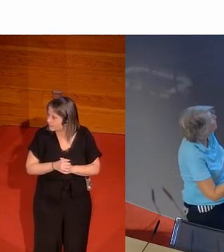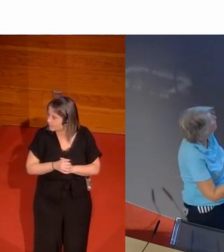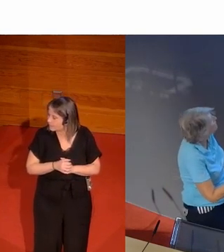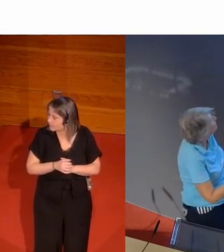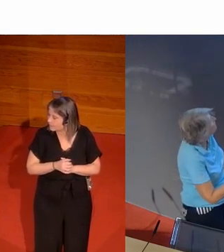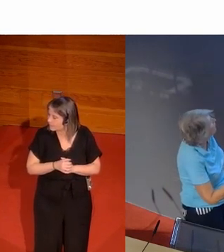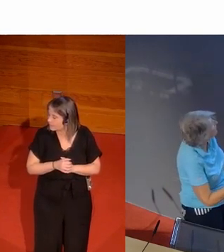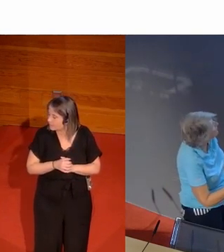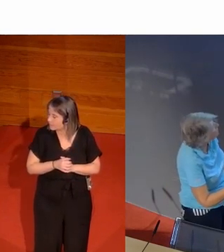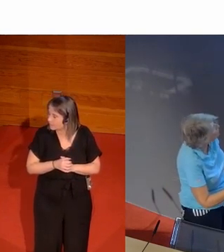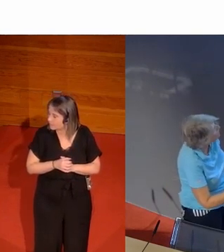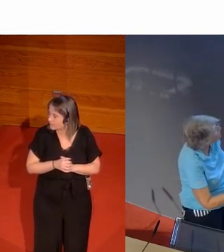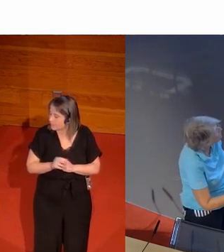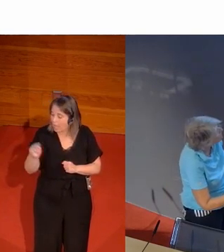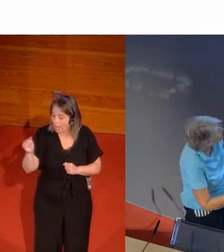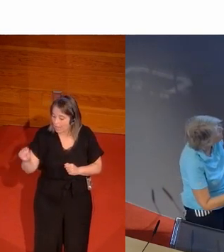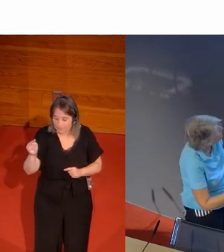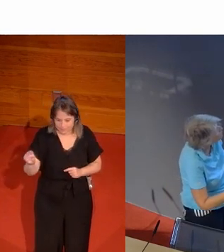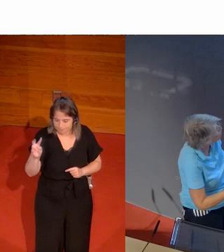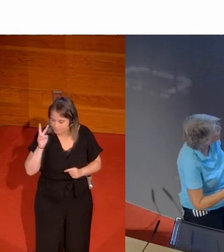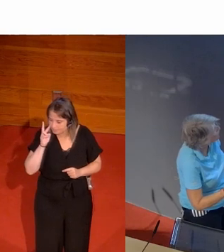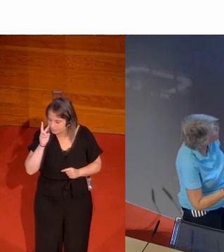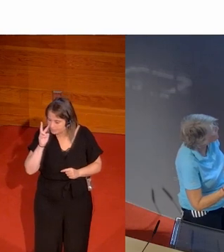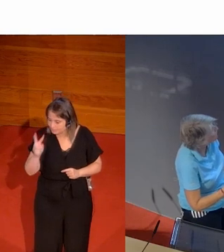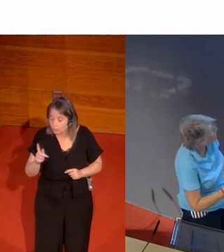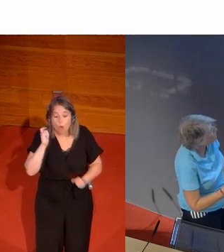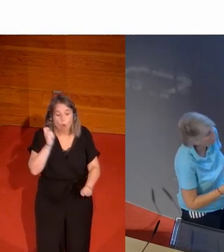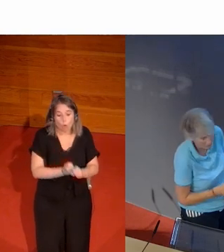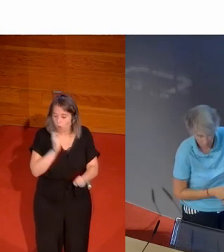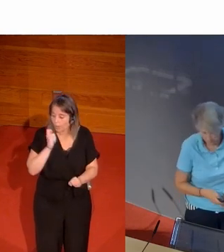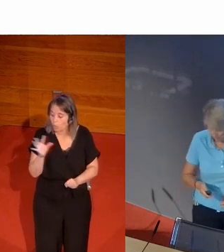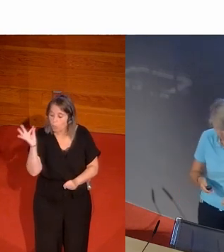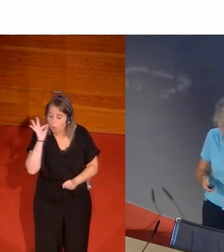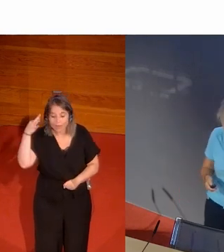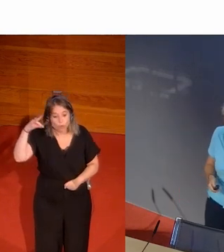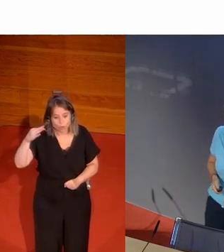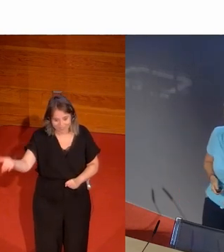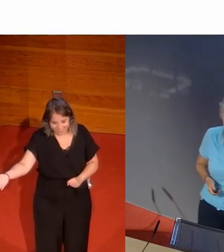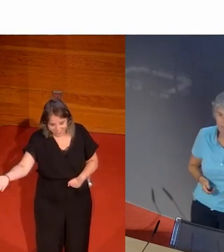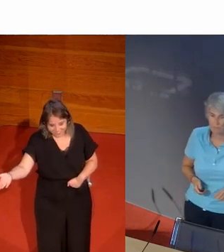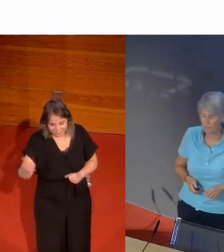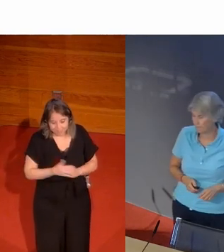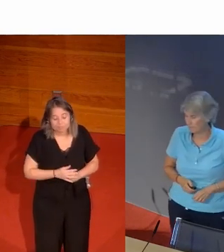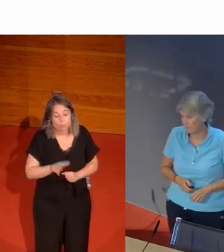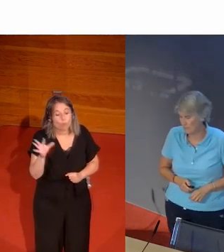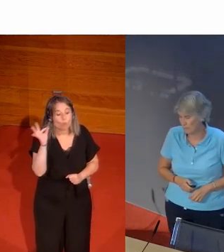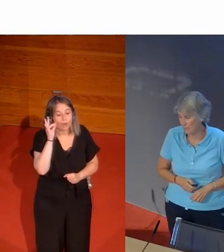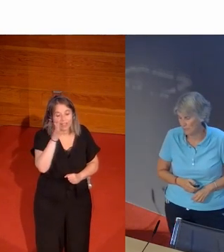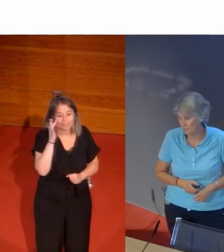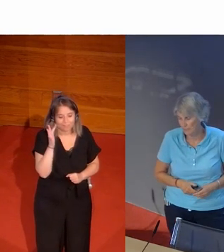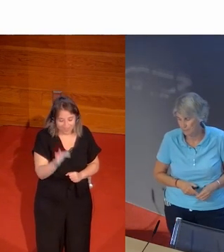a ver sí aquí como veis esto es un jurado y es la única mujer. Bueno, pues esta mujer es una francesa